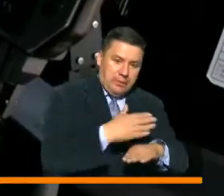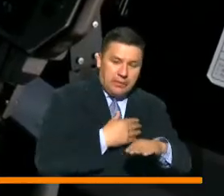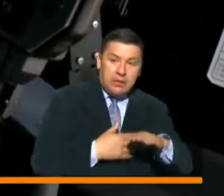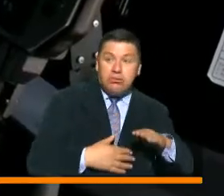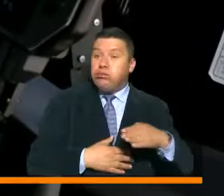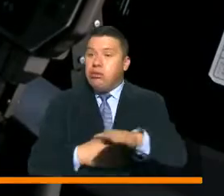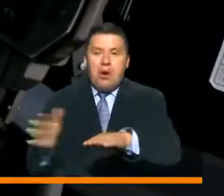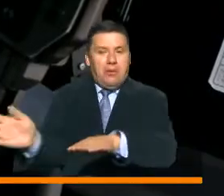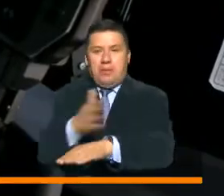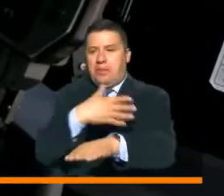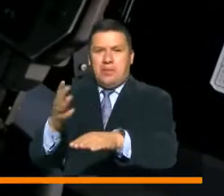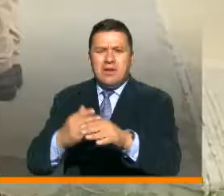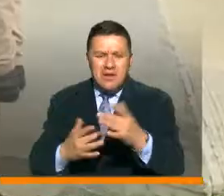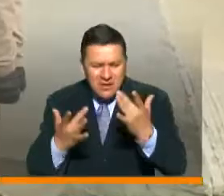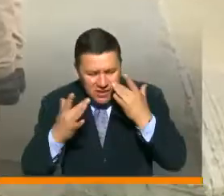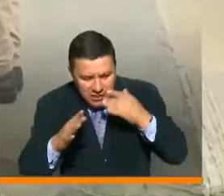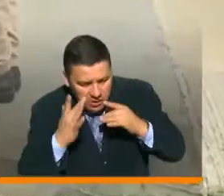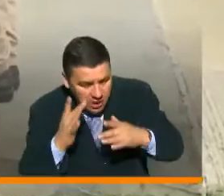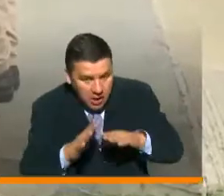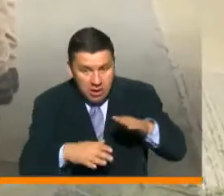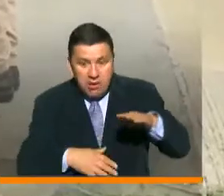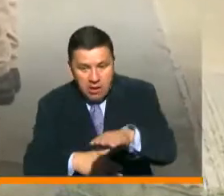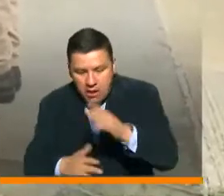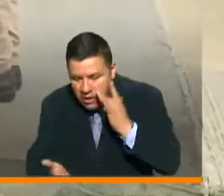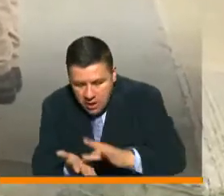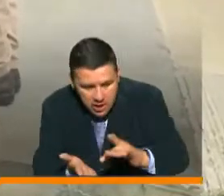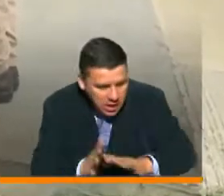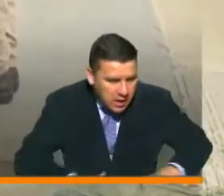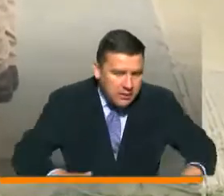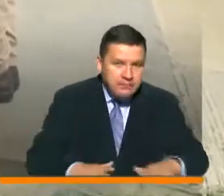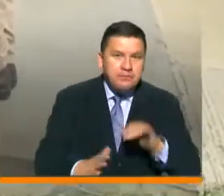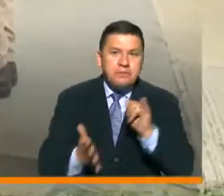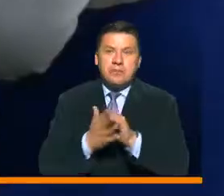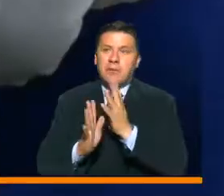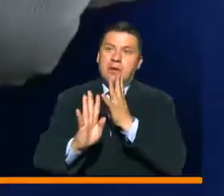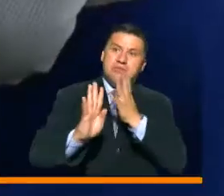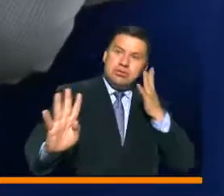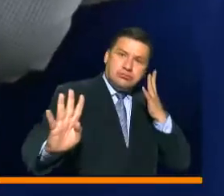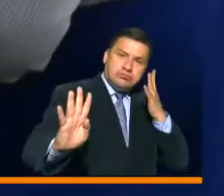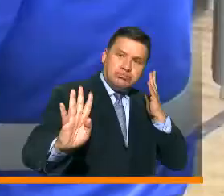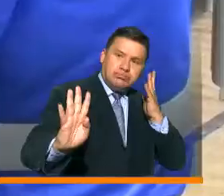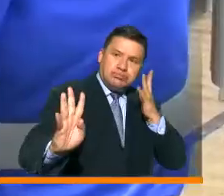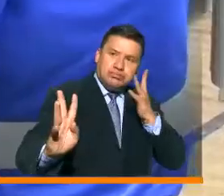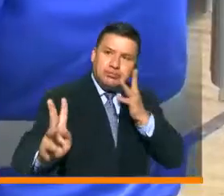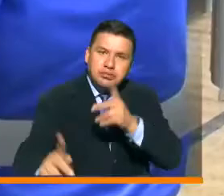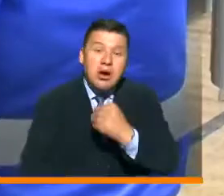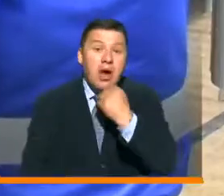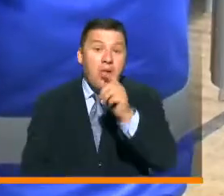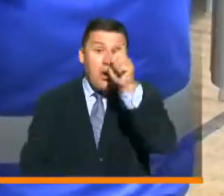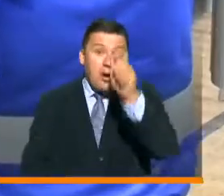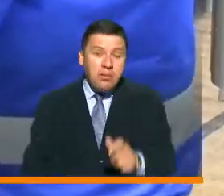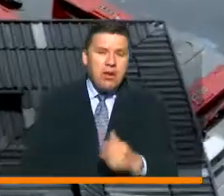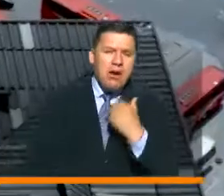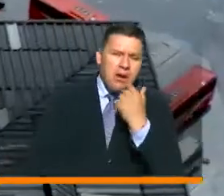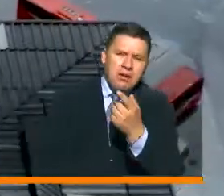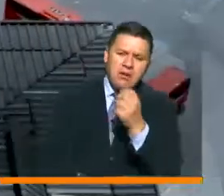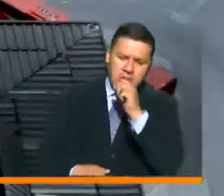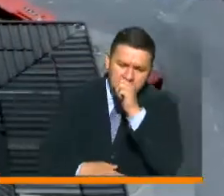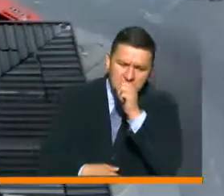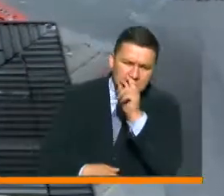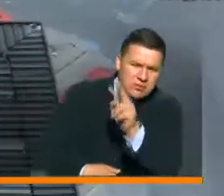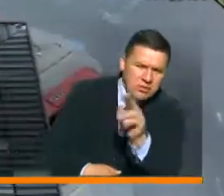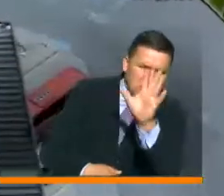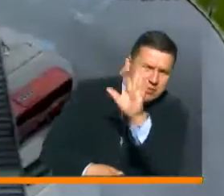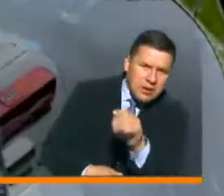susceptibles de contaminación. También es importante evitar usar la misma entrada de los pasajeros. Y en caso de que algún pasajero presente algún síntoma